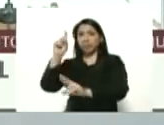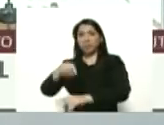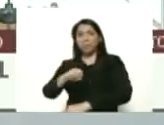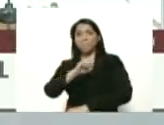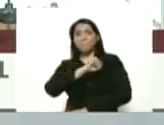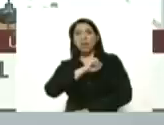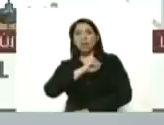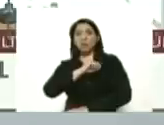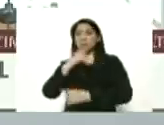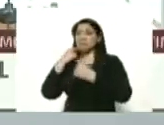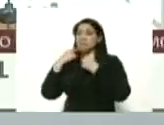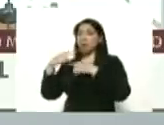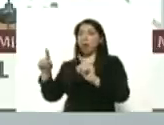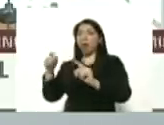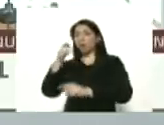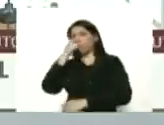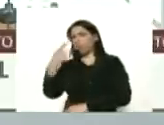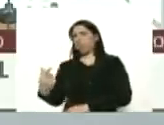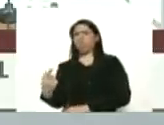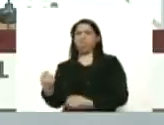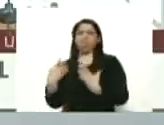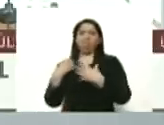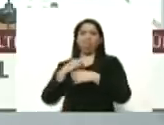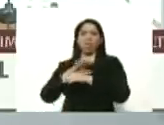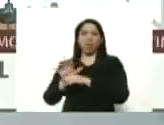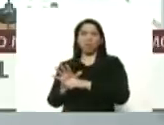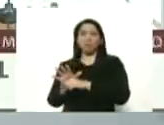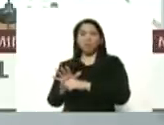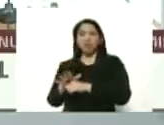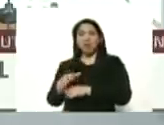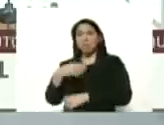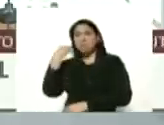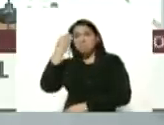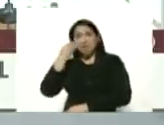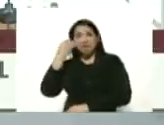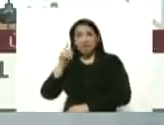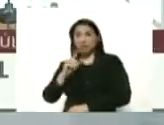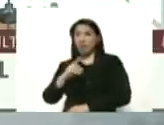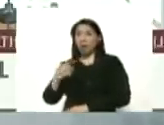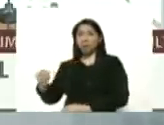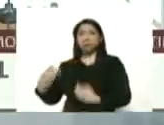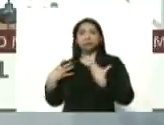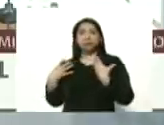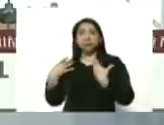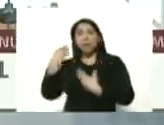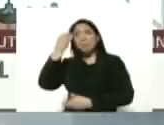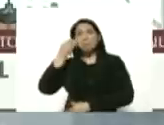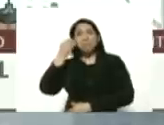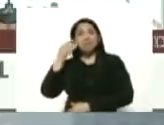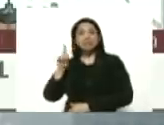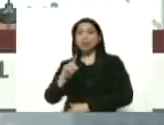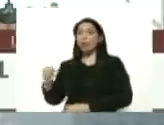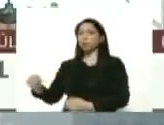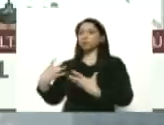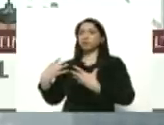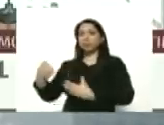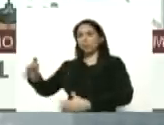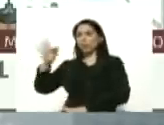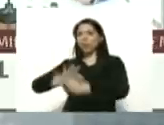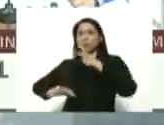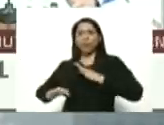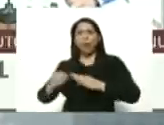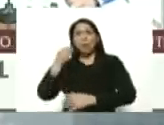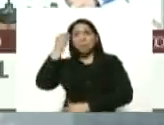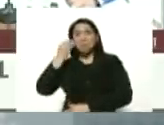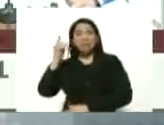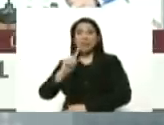a esta pandemia y creen que no le va a tocar y creen que no contagia y creen que no